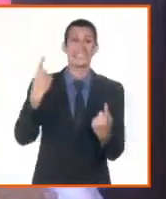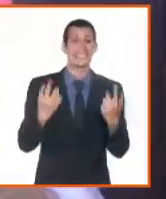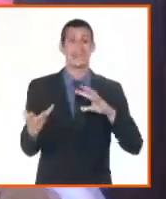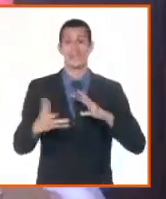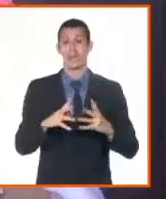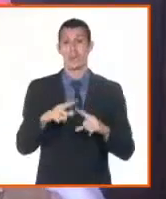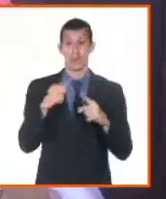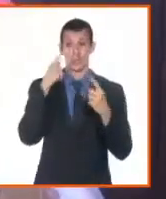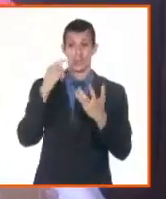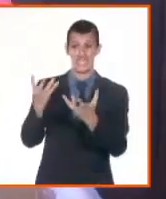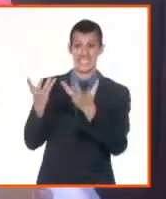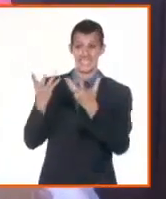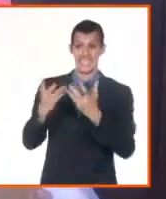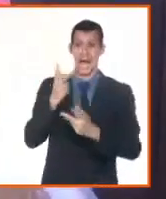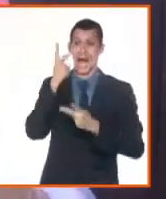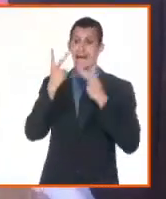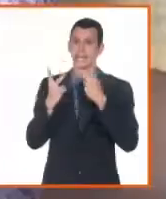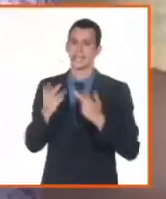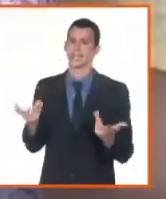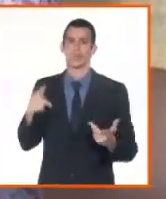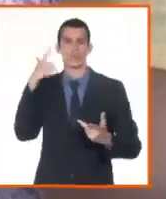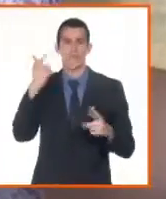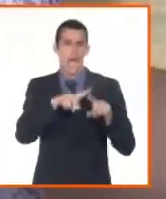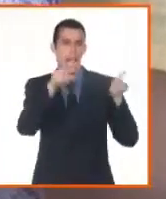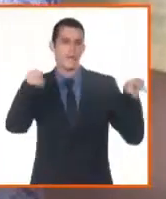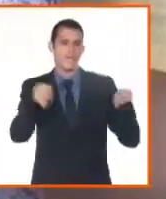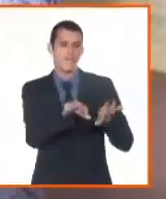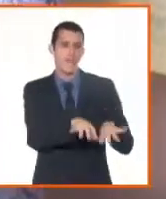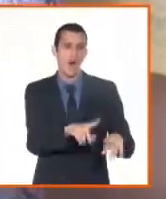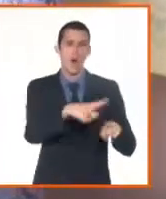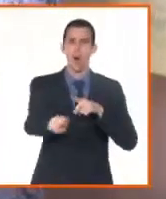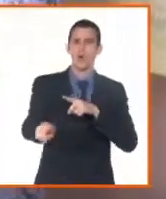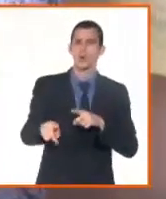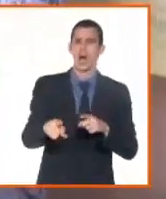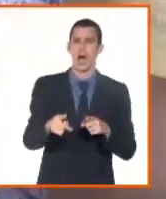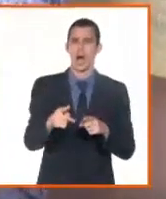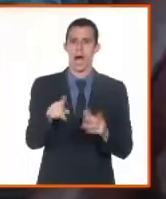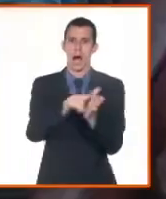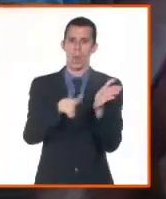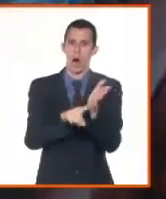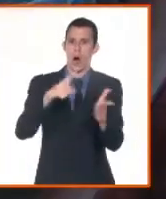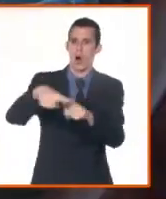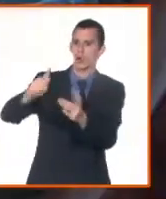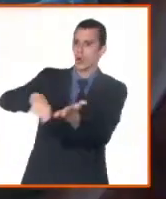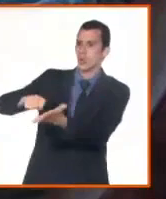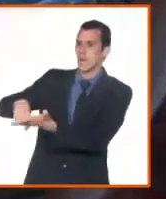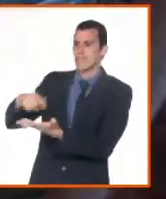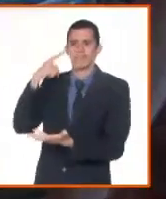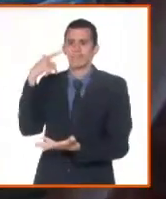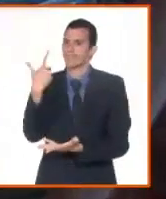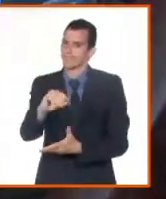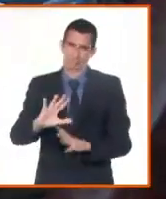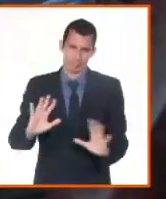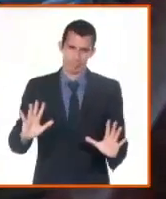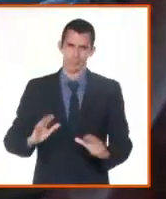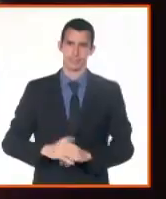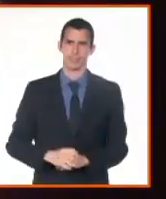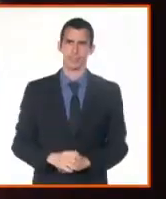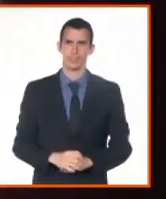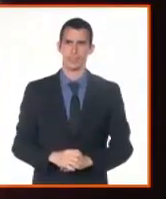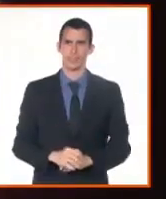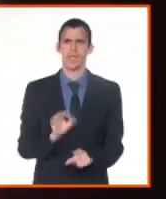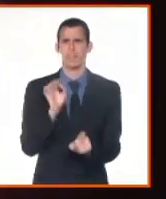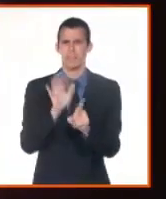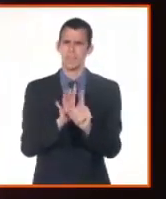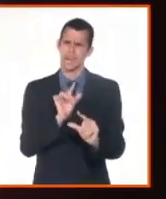sé si poner más especialistas, más oficinas. Vuelta Bajo fue uno de los primeros territorios en el país en el inicio de la informatización del sector,